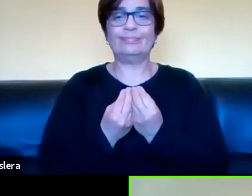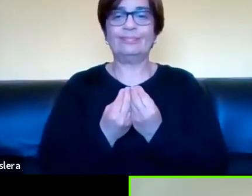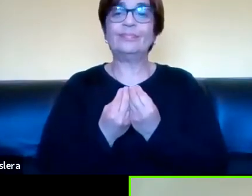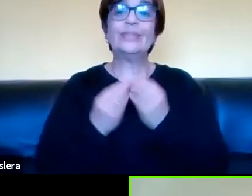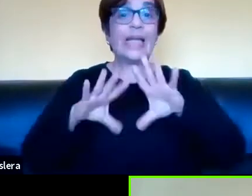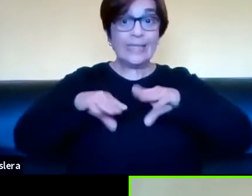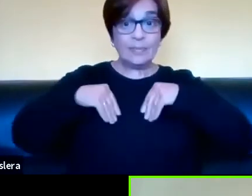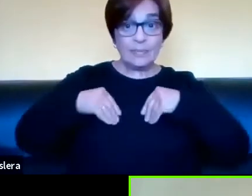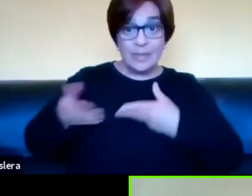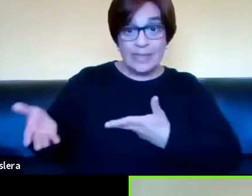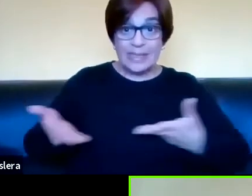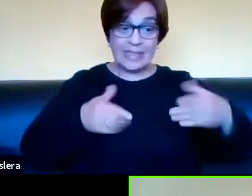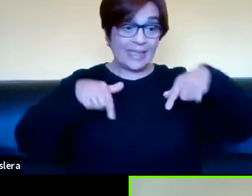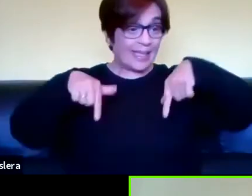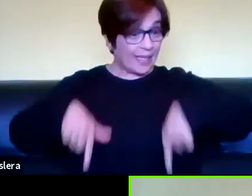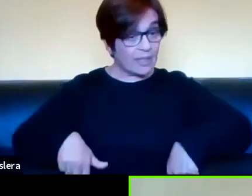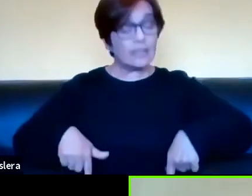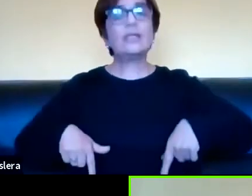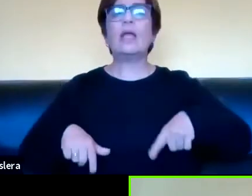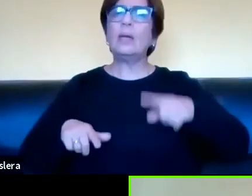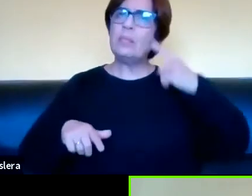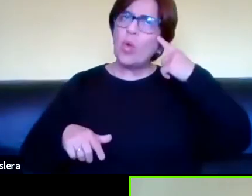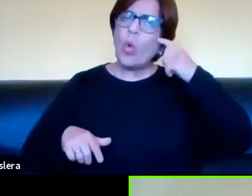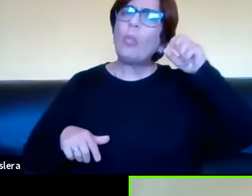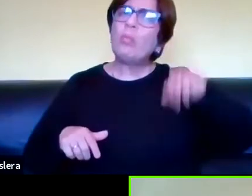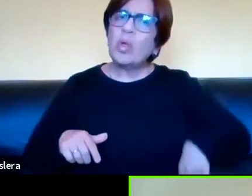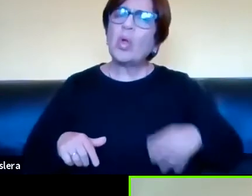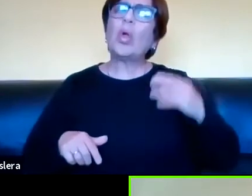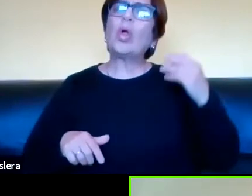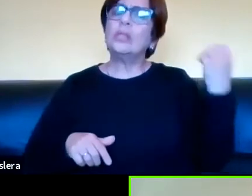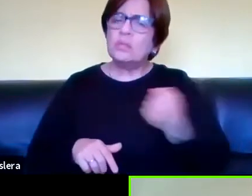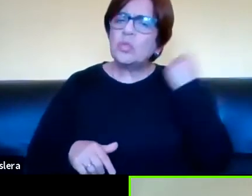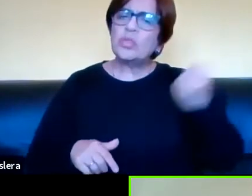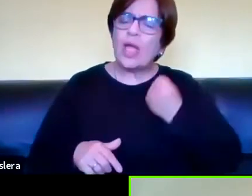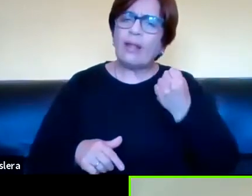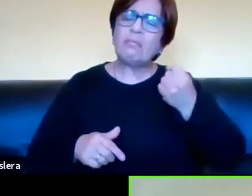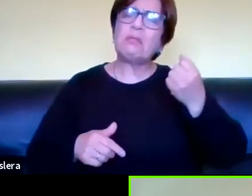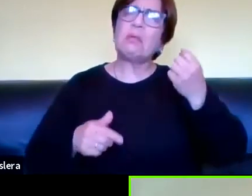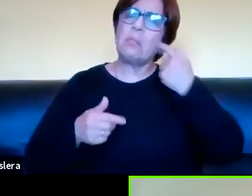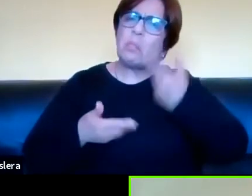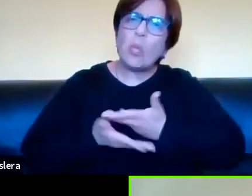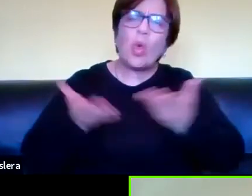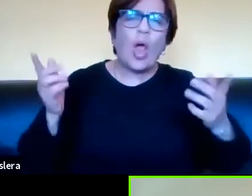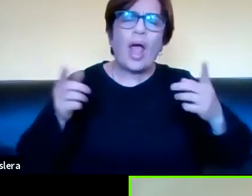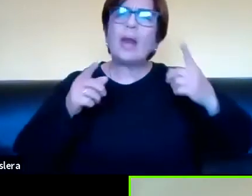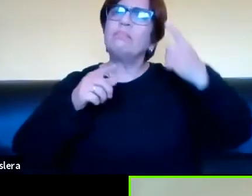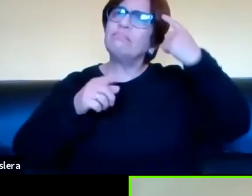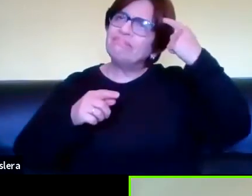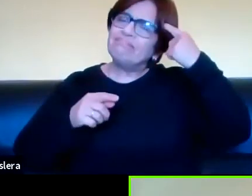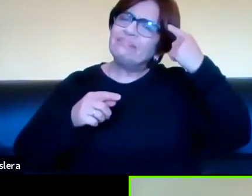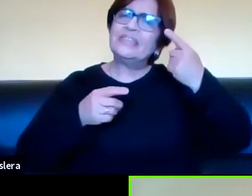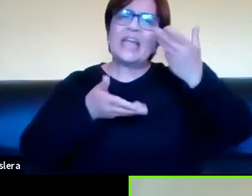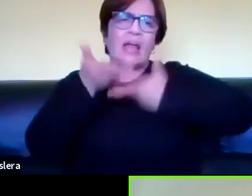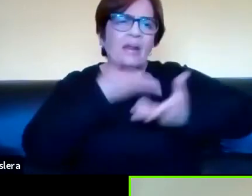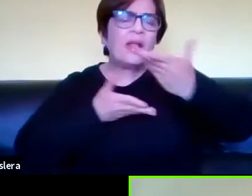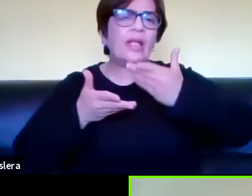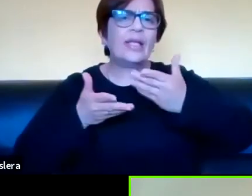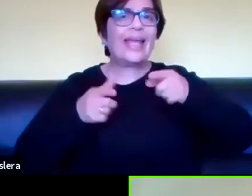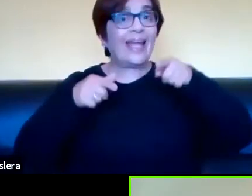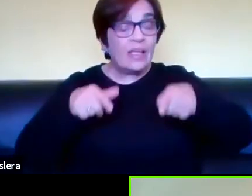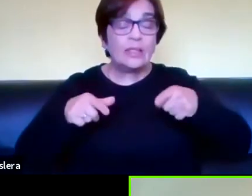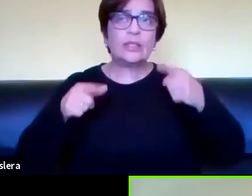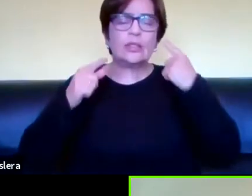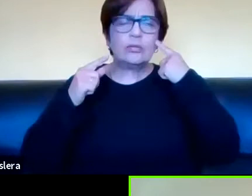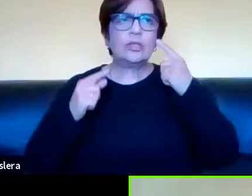acepté esta invitación, porque me parece importante poder discutir estas cuestiones que cada vez más nos interpelan.